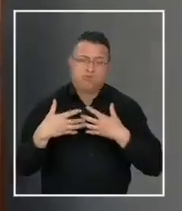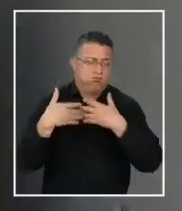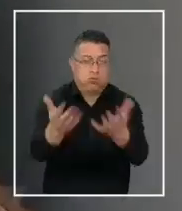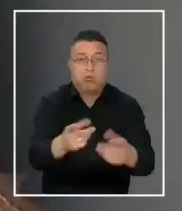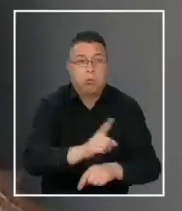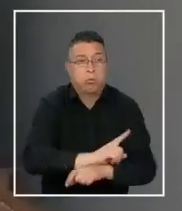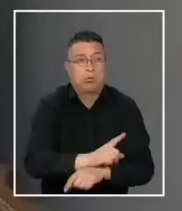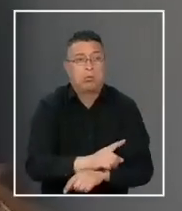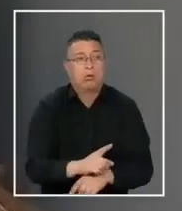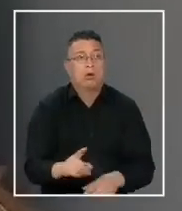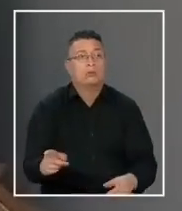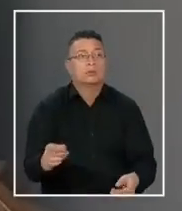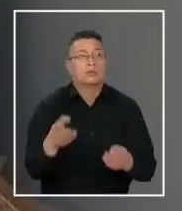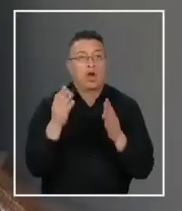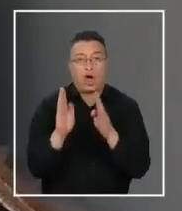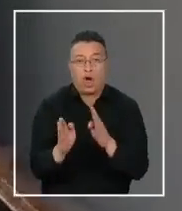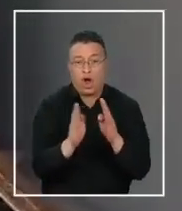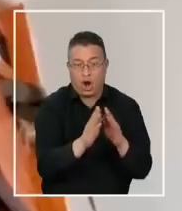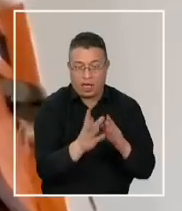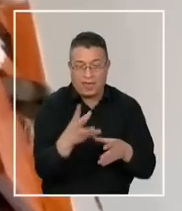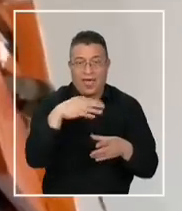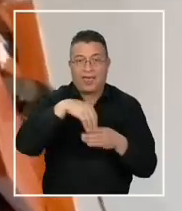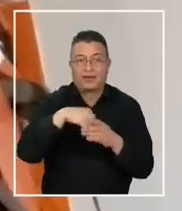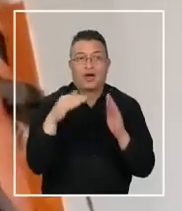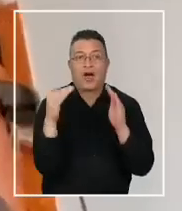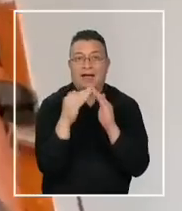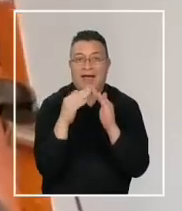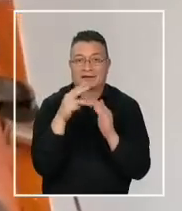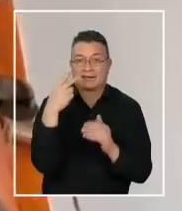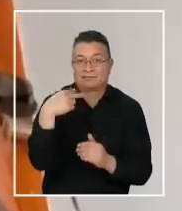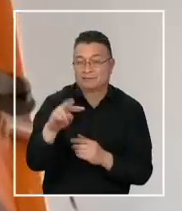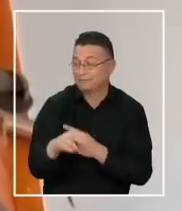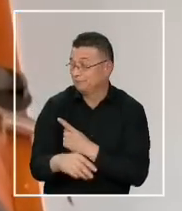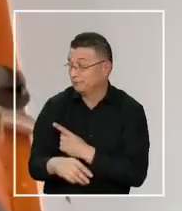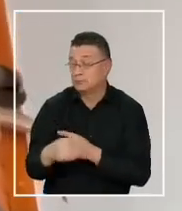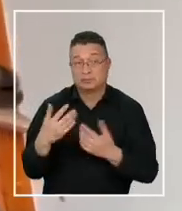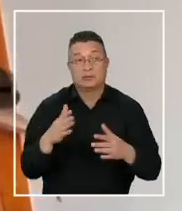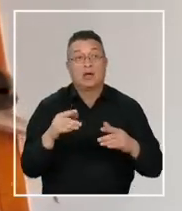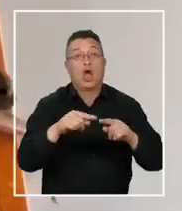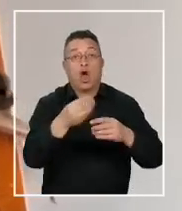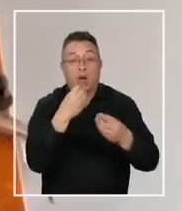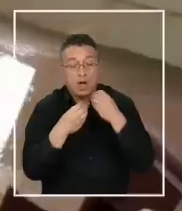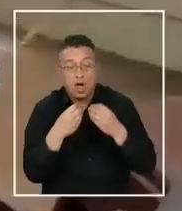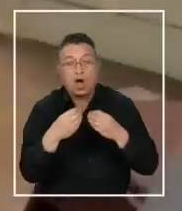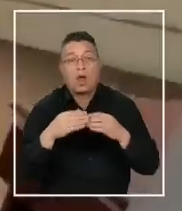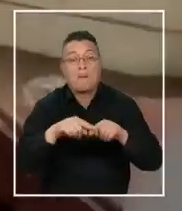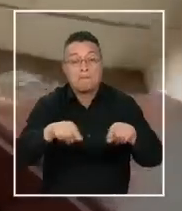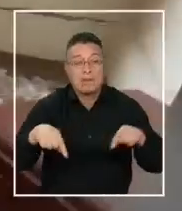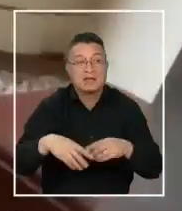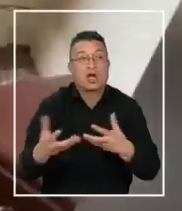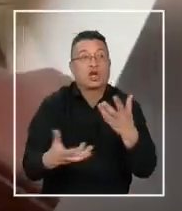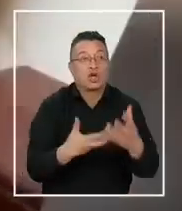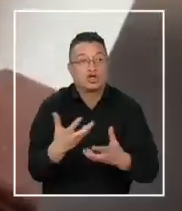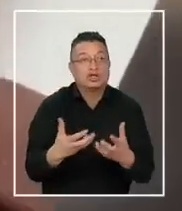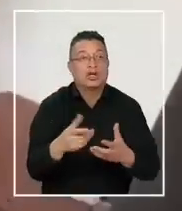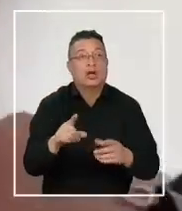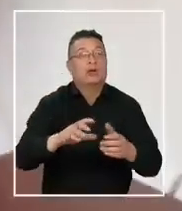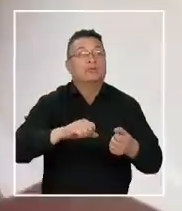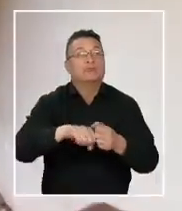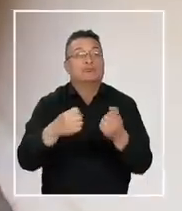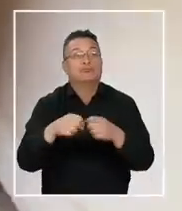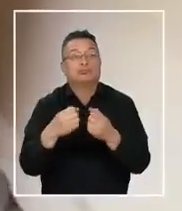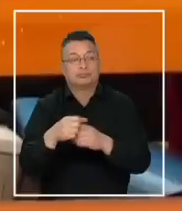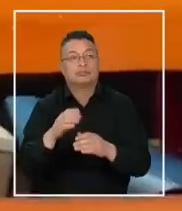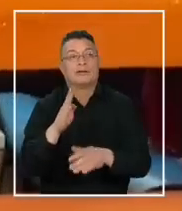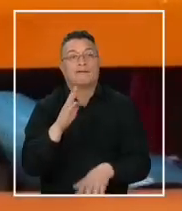Poco quedó del orden que había al interior de la casa de Hierco. Comedoras, pies y cocina y hacían cubiertas de barro con distintos